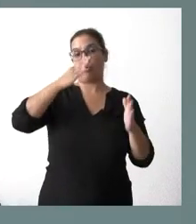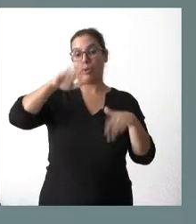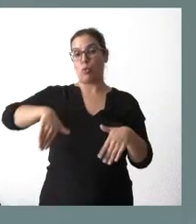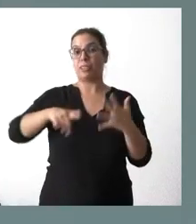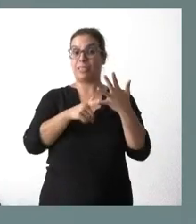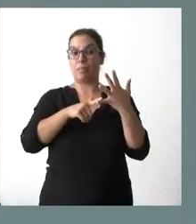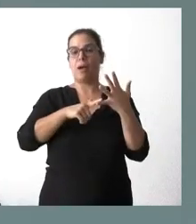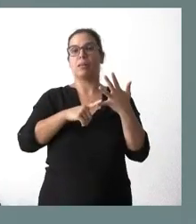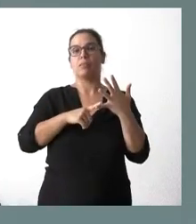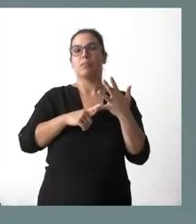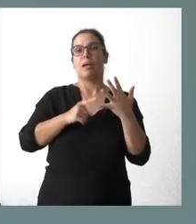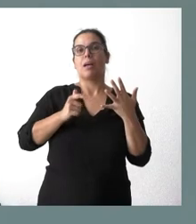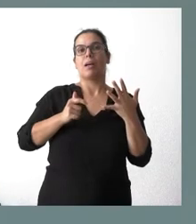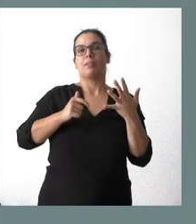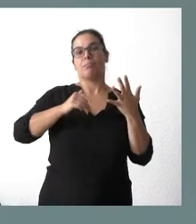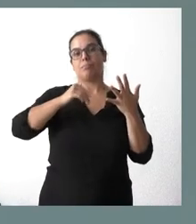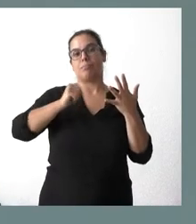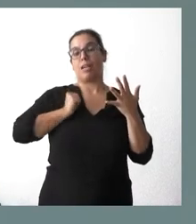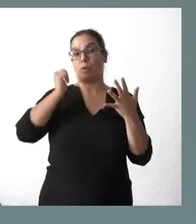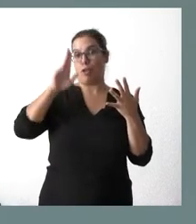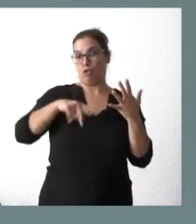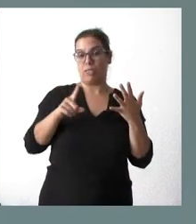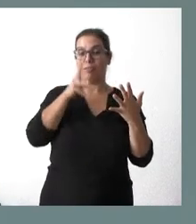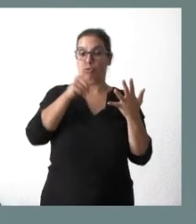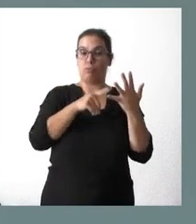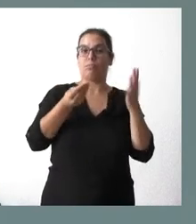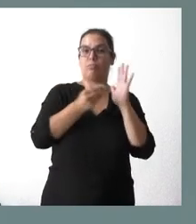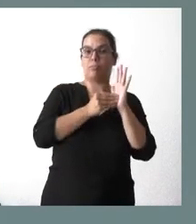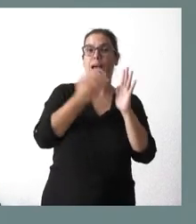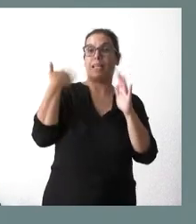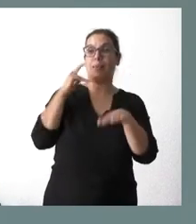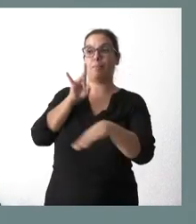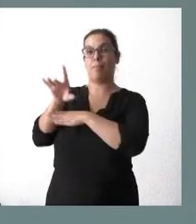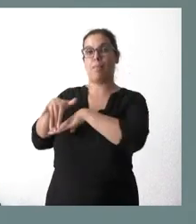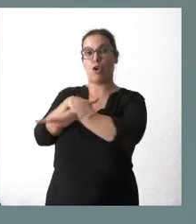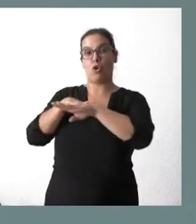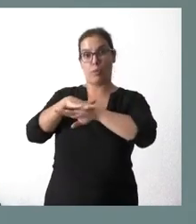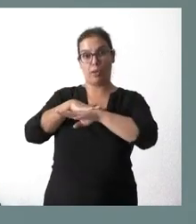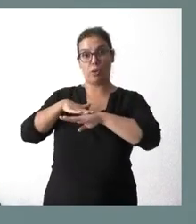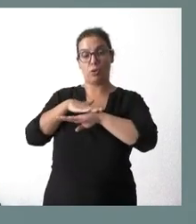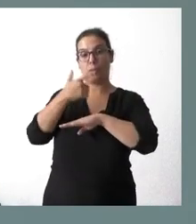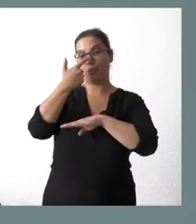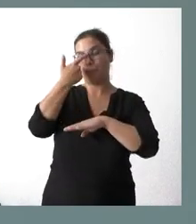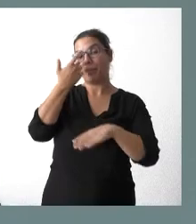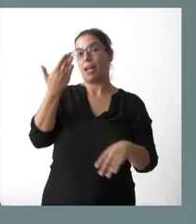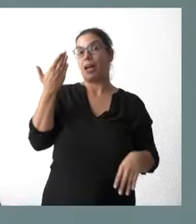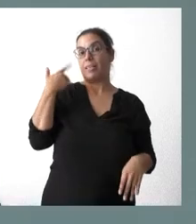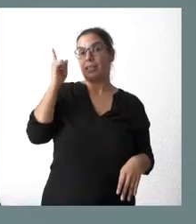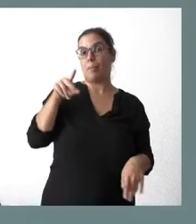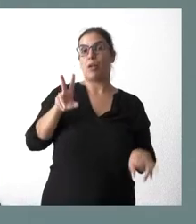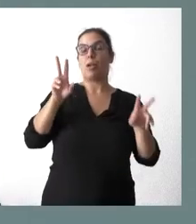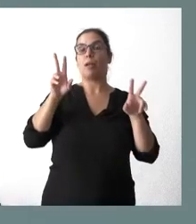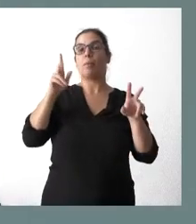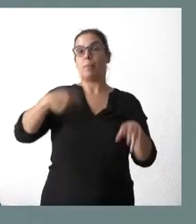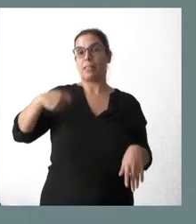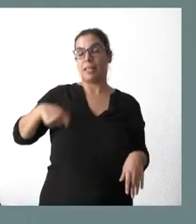las más relevantes. Ayer fue enviada al Gobierno. Ayer también el propio presidente de la Junta de Castilla,